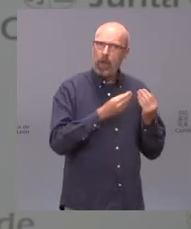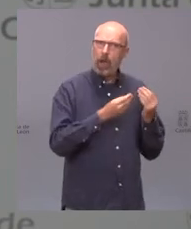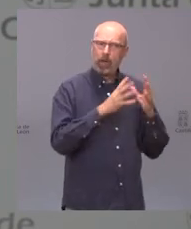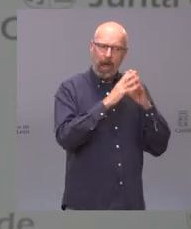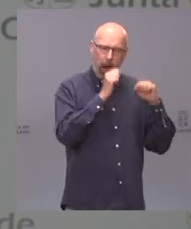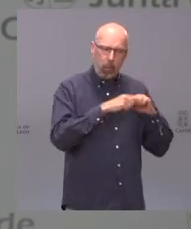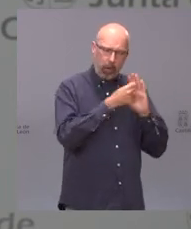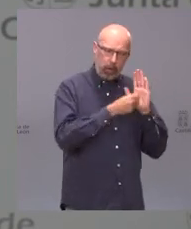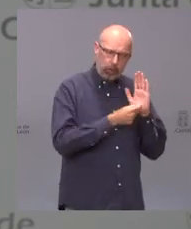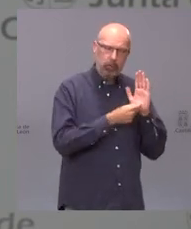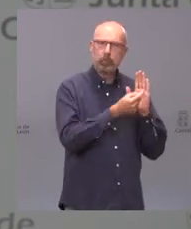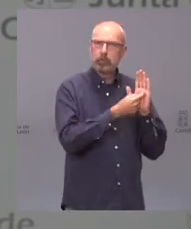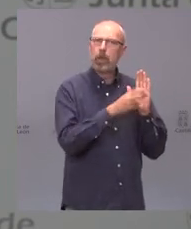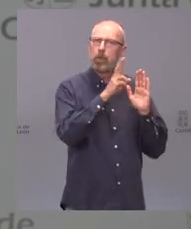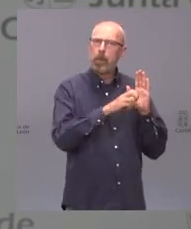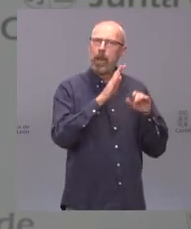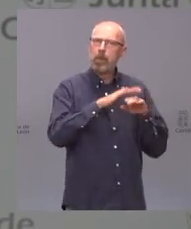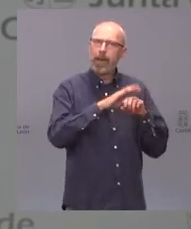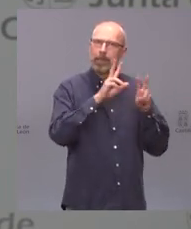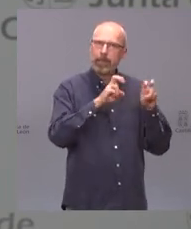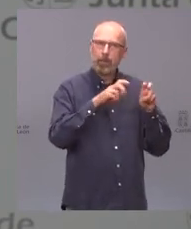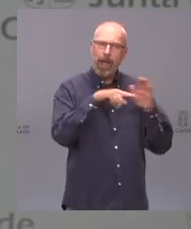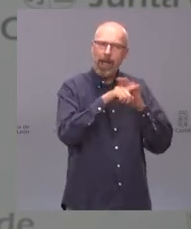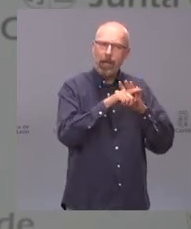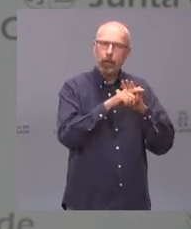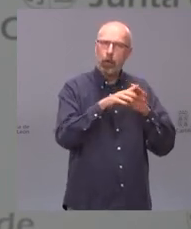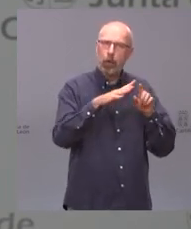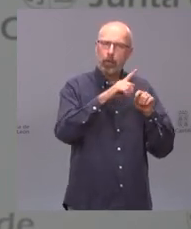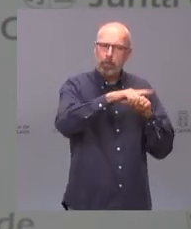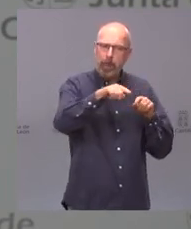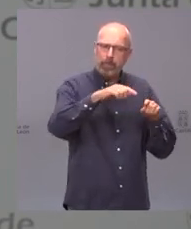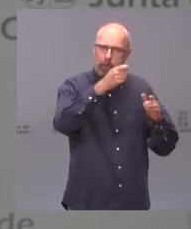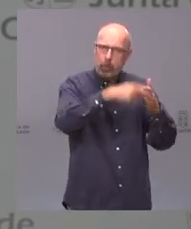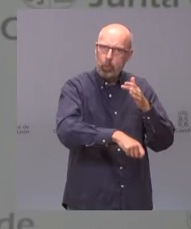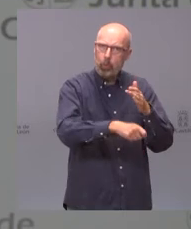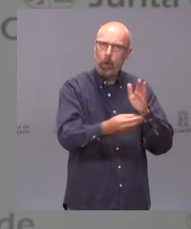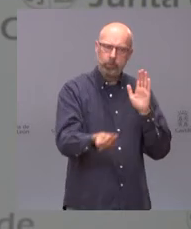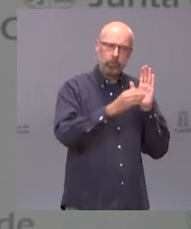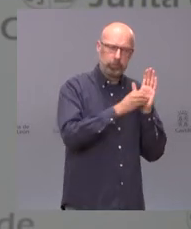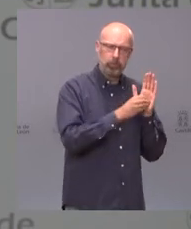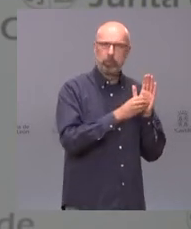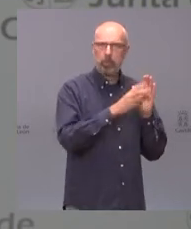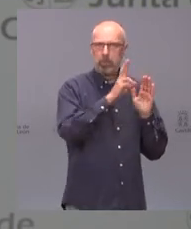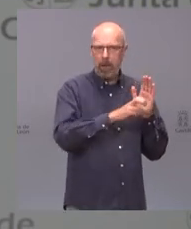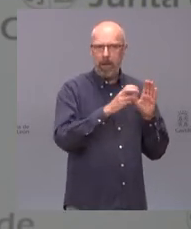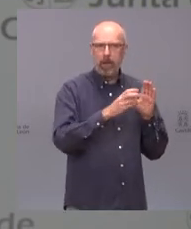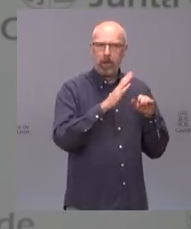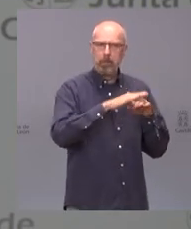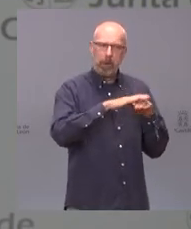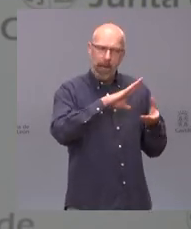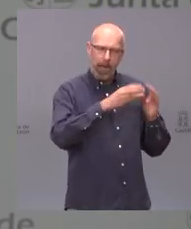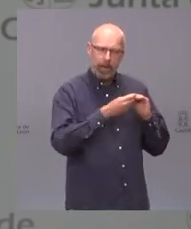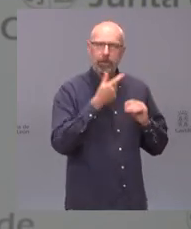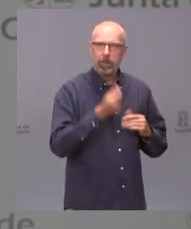para llevar hacia adelante esta gestión en estos meses tan duros de pandemia por tanto ahora que se empieza a vislumbrar la esperanza ahora que